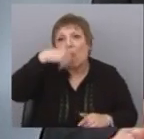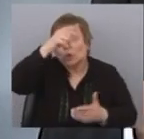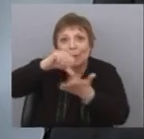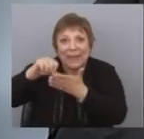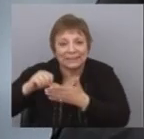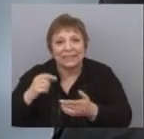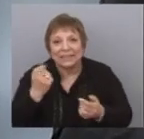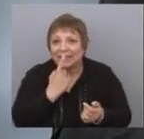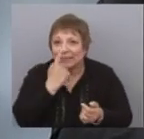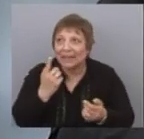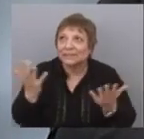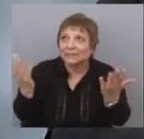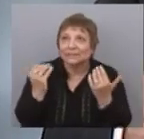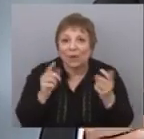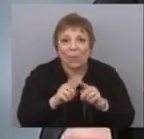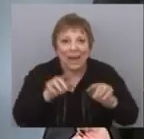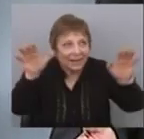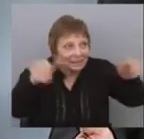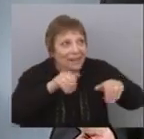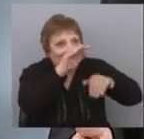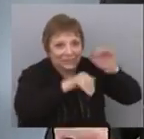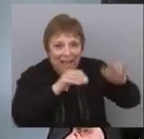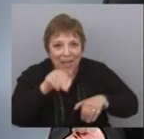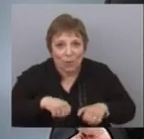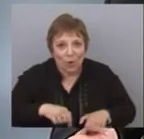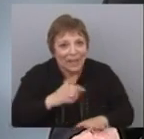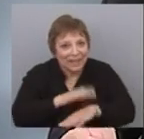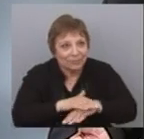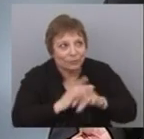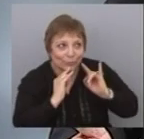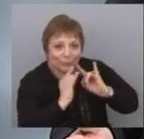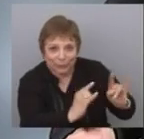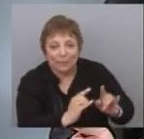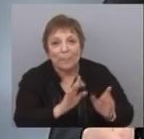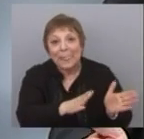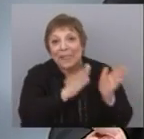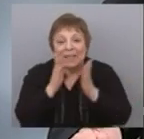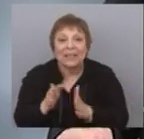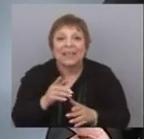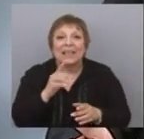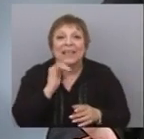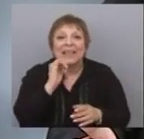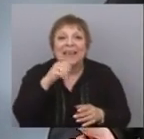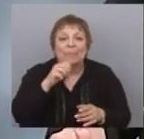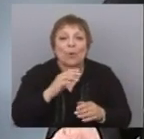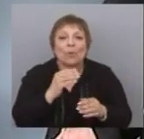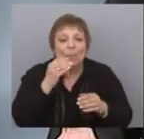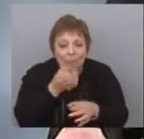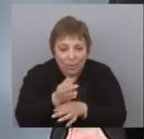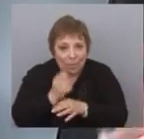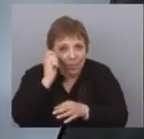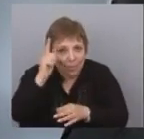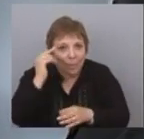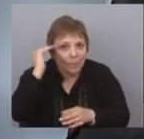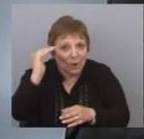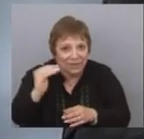atracción de inversiones al Uruguay. En quinto lugar, el INEFOP, Instituto Nacional de Empleo y Formación Profesional, que también es